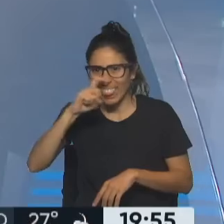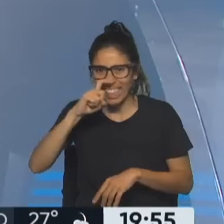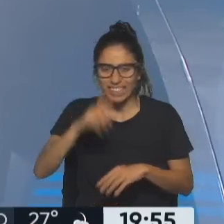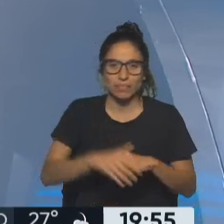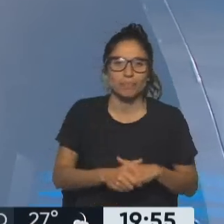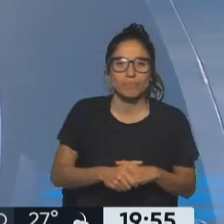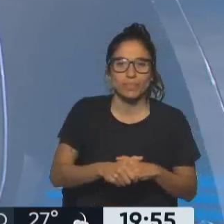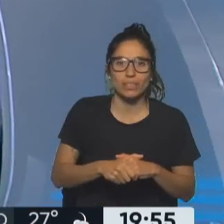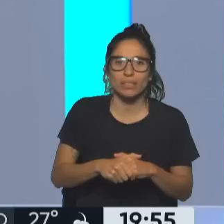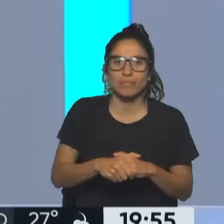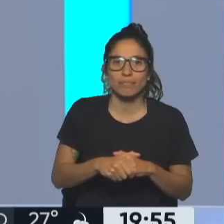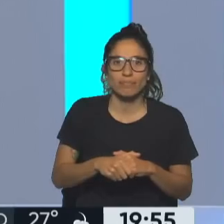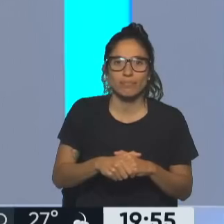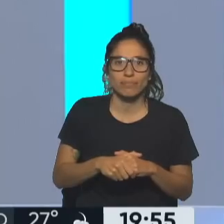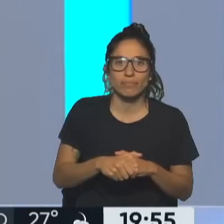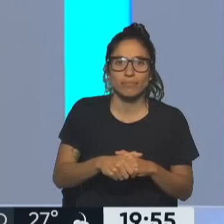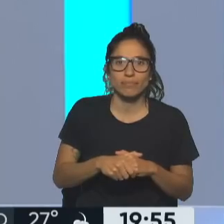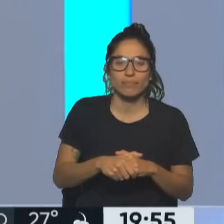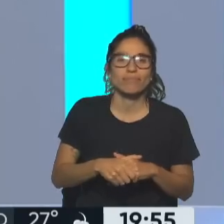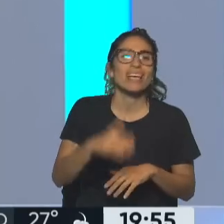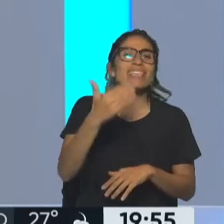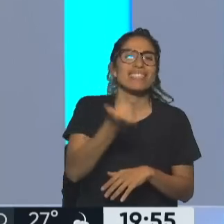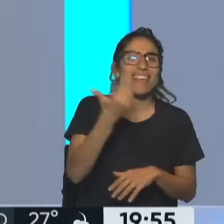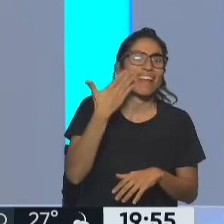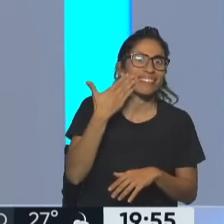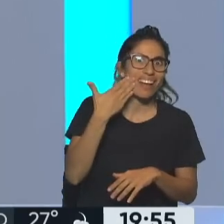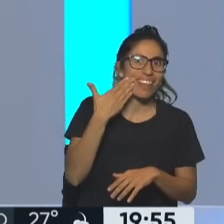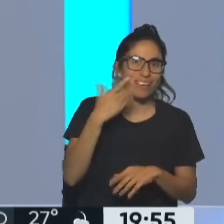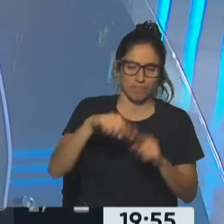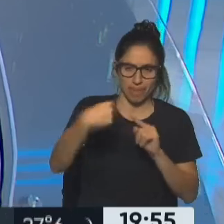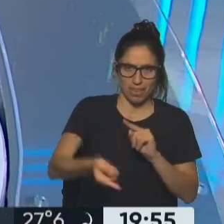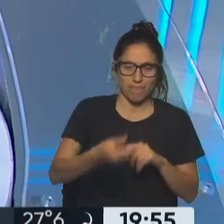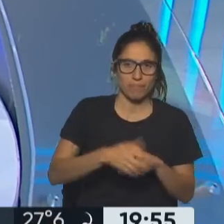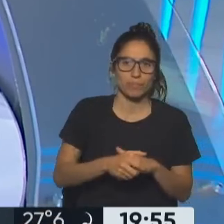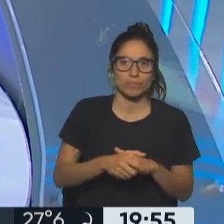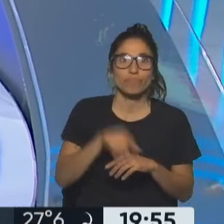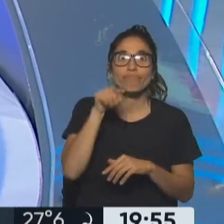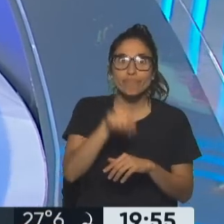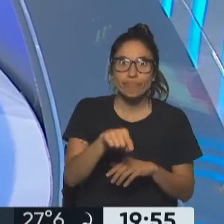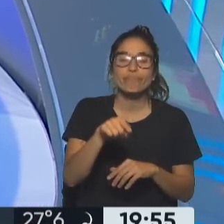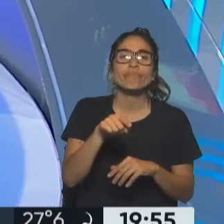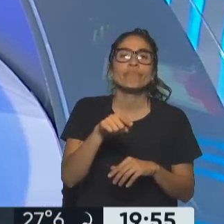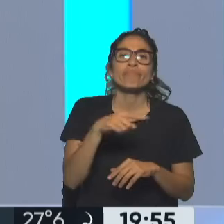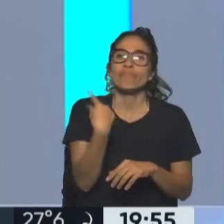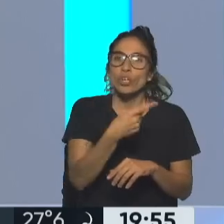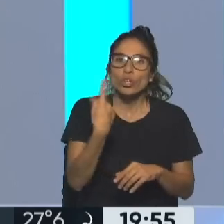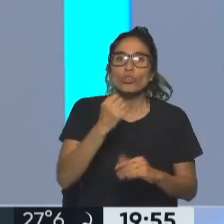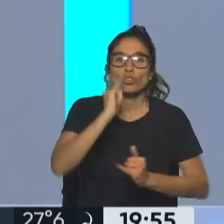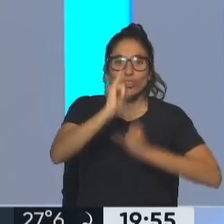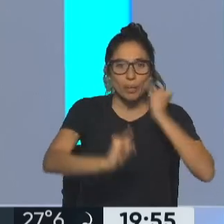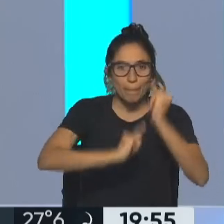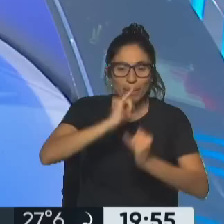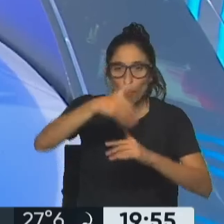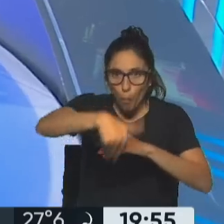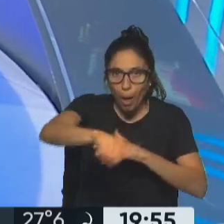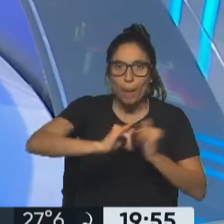en buena medida, ahí lo que invitamos es discutir un programa. Lo que hace falta es decir cómo se sale de esta situación, porque estamos en una situación difícil, decíamos